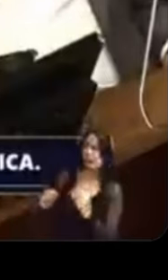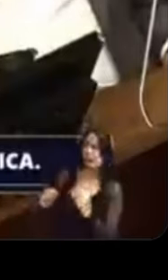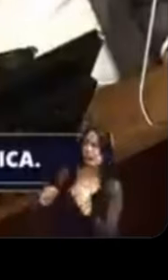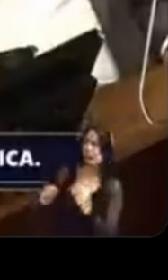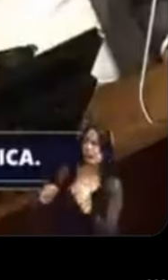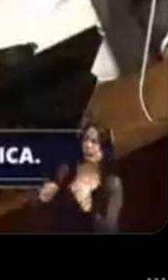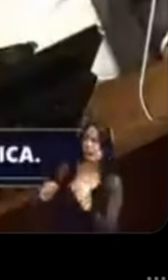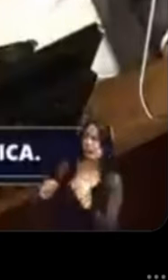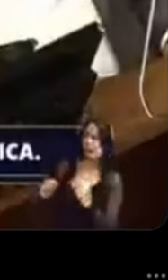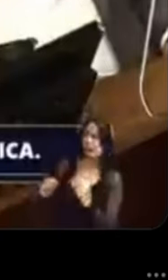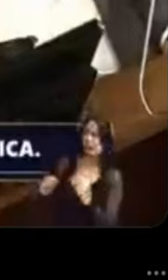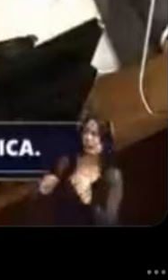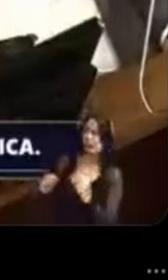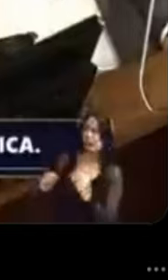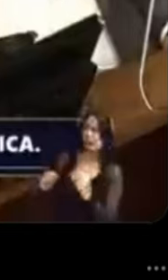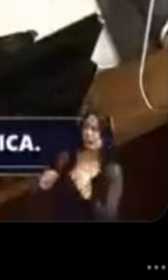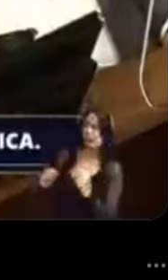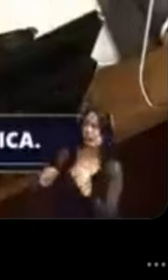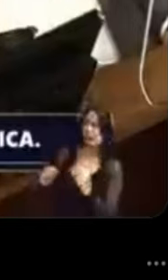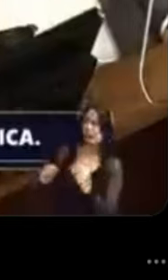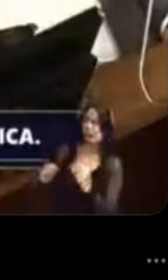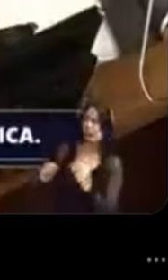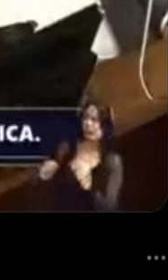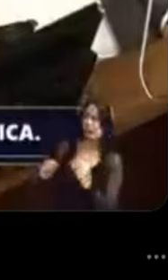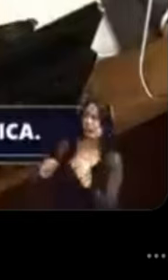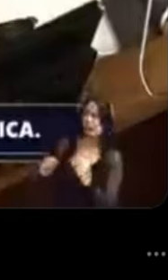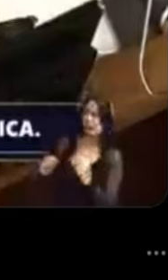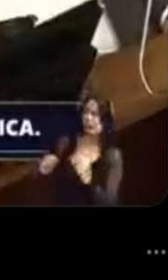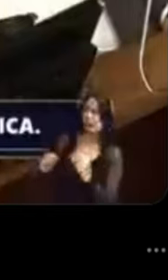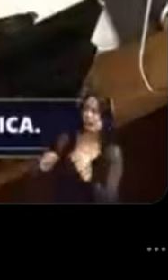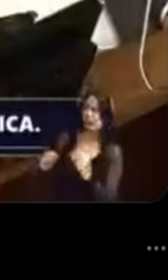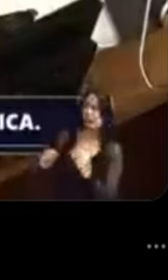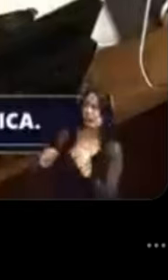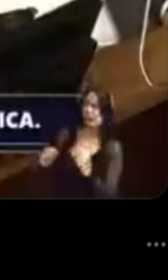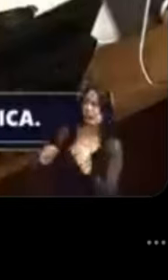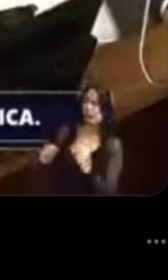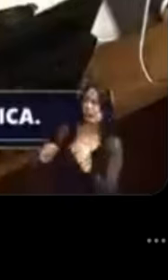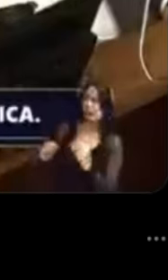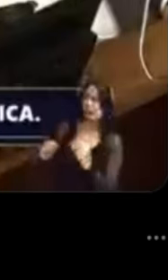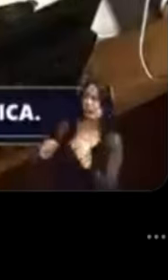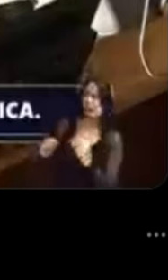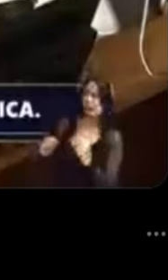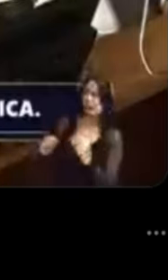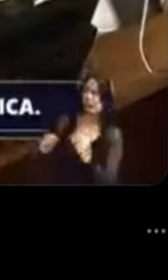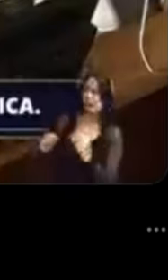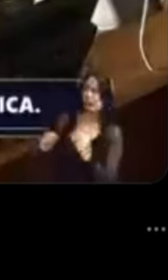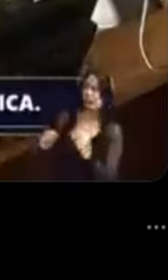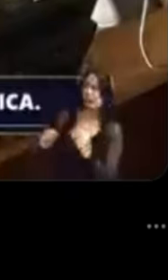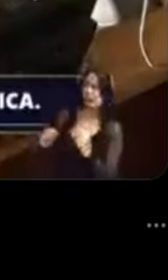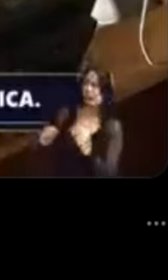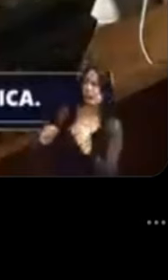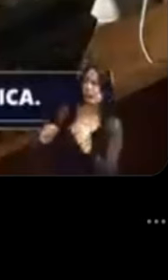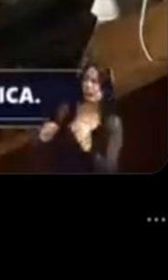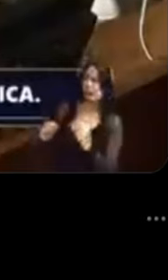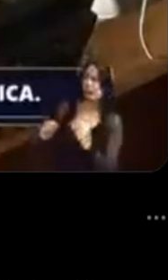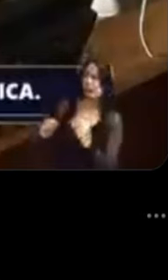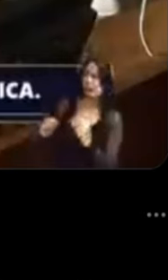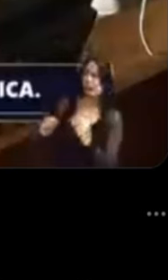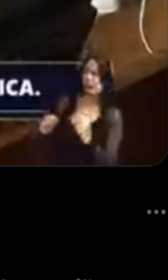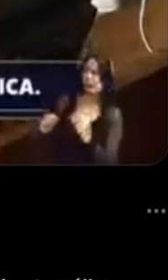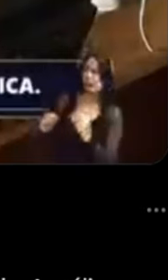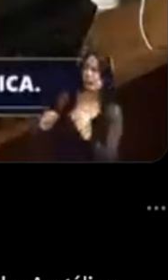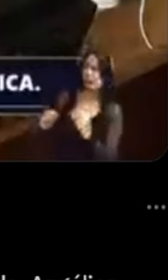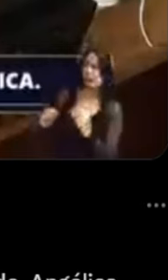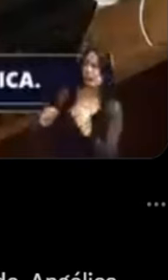que pidieron la palabra para dejar una constancia. Hablamos de referirnos a la modificación del orden del día. Le pido, por favor,